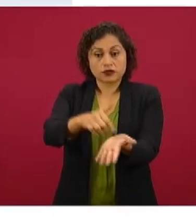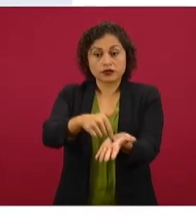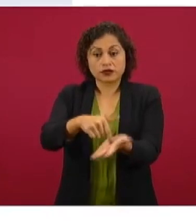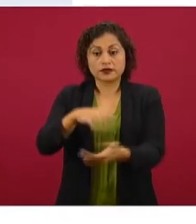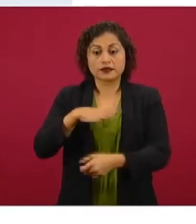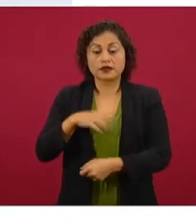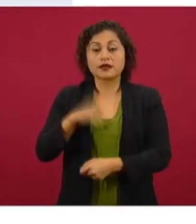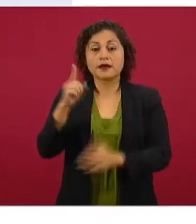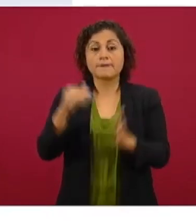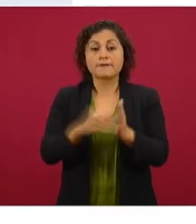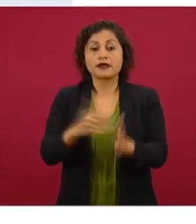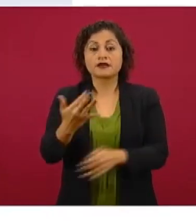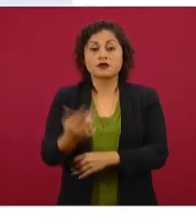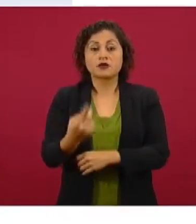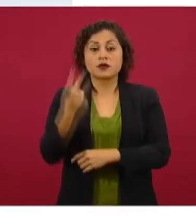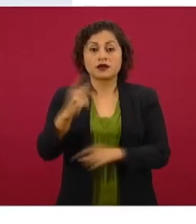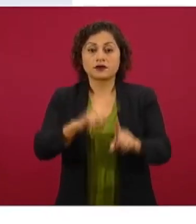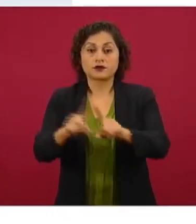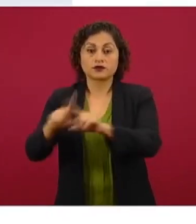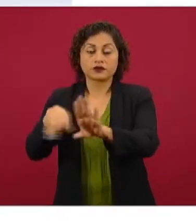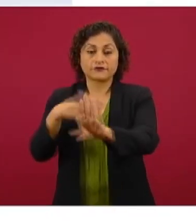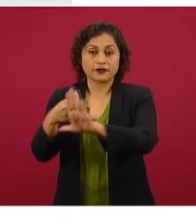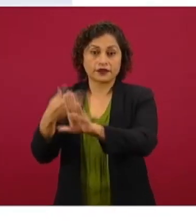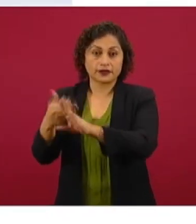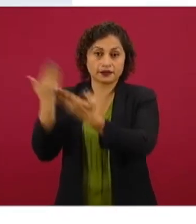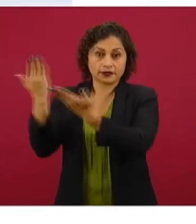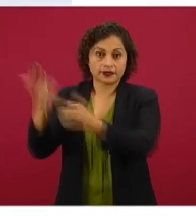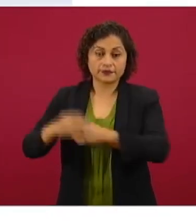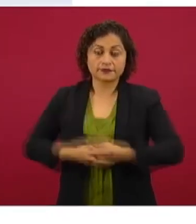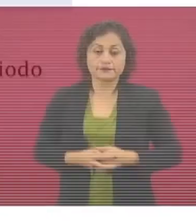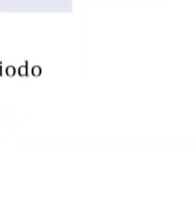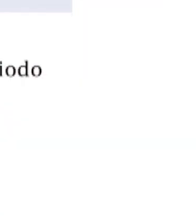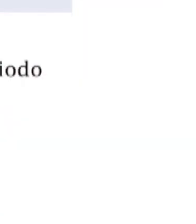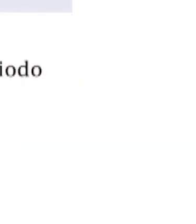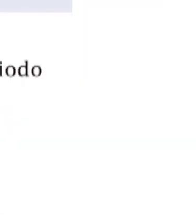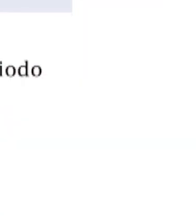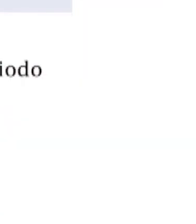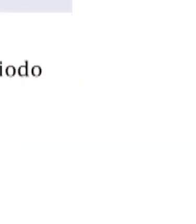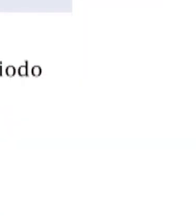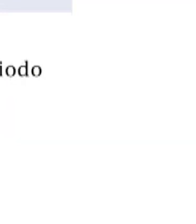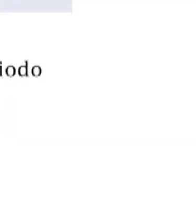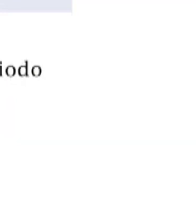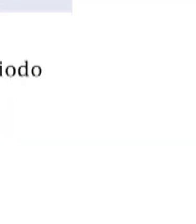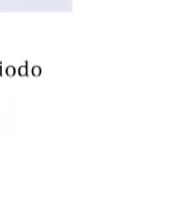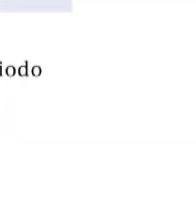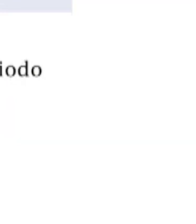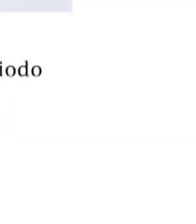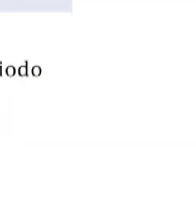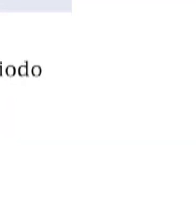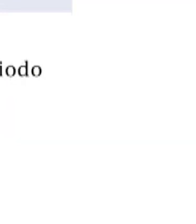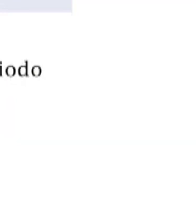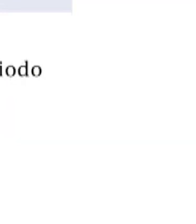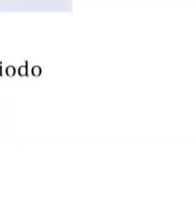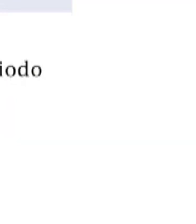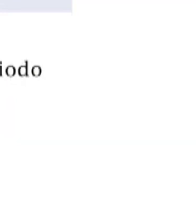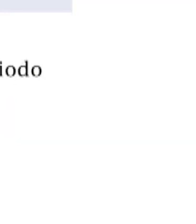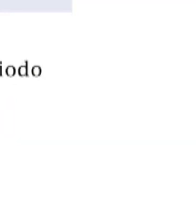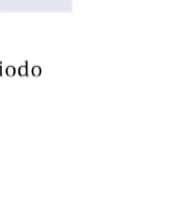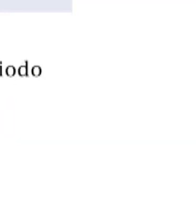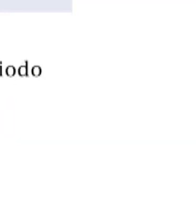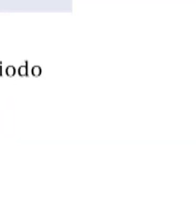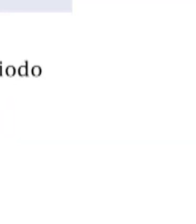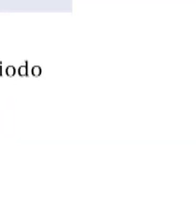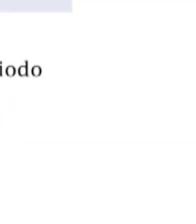52 agresiones diversas contra periodistas que van desde golpes, lesiones, amenazas, hasta